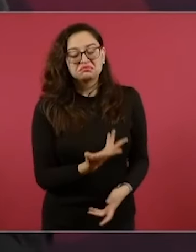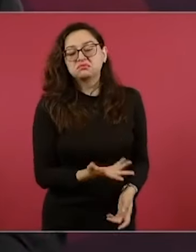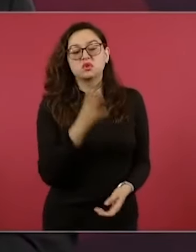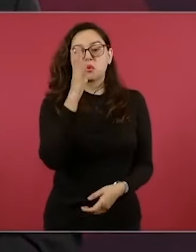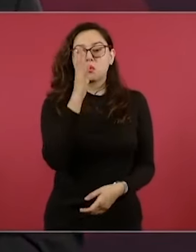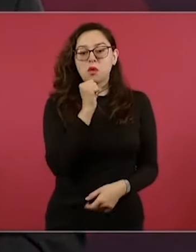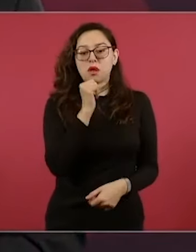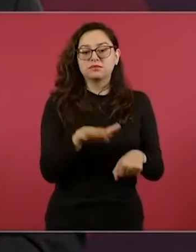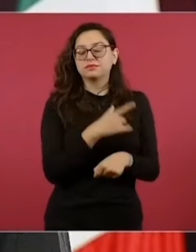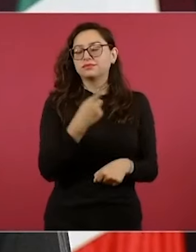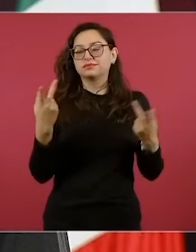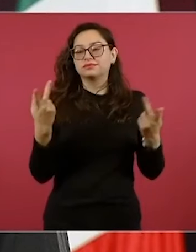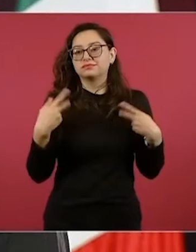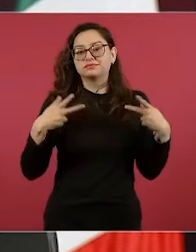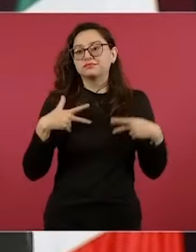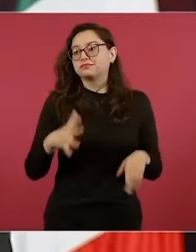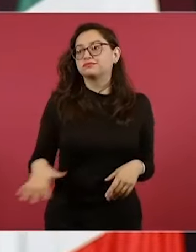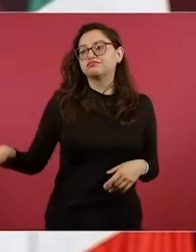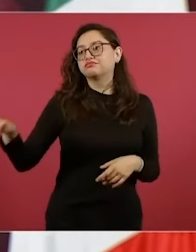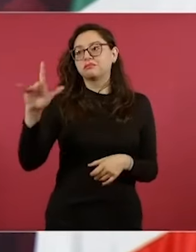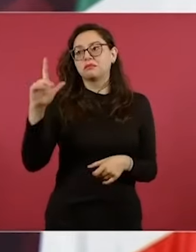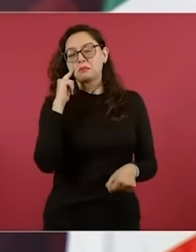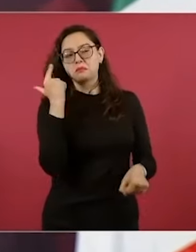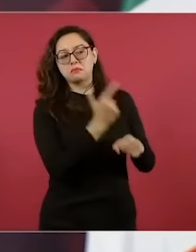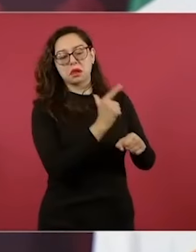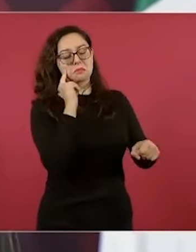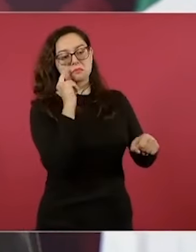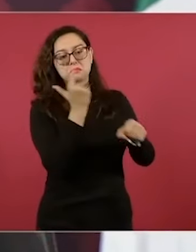pieza, y nuestros adversarios,